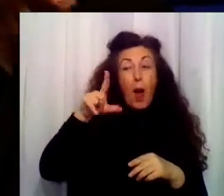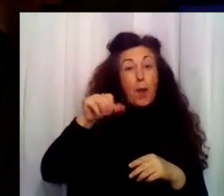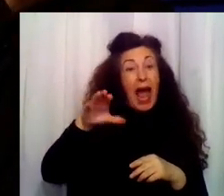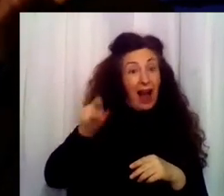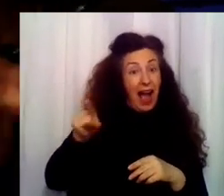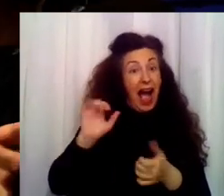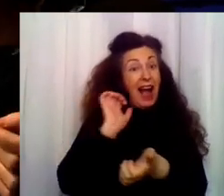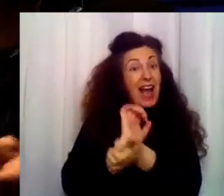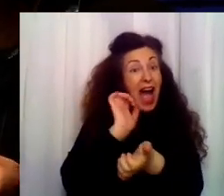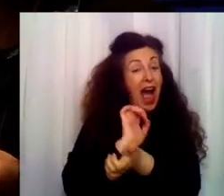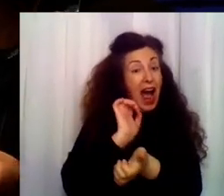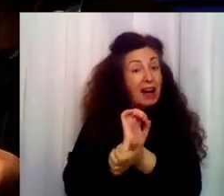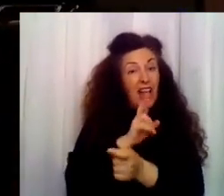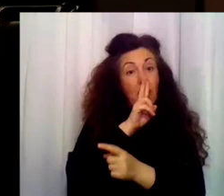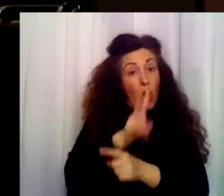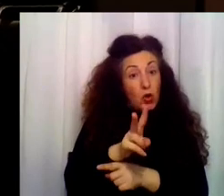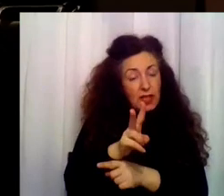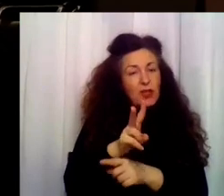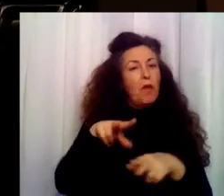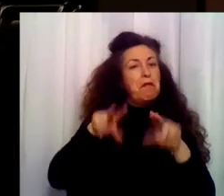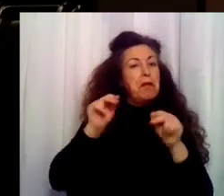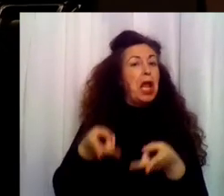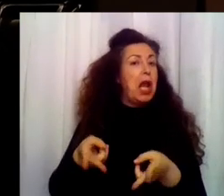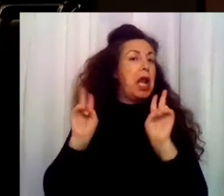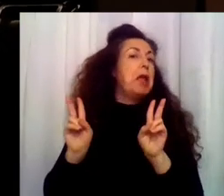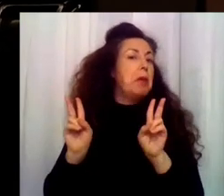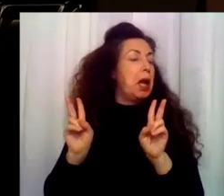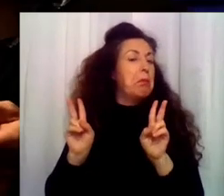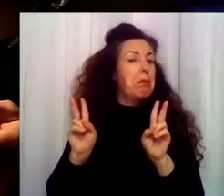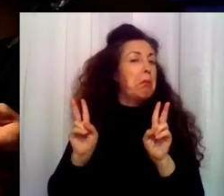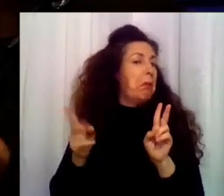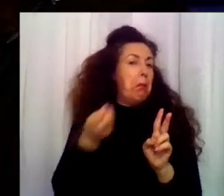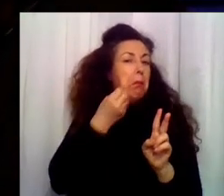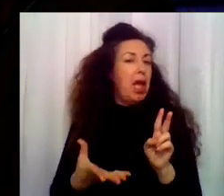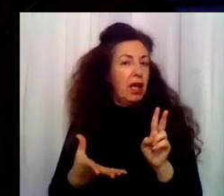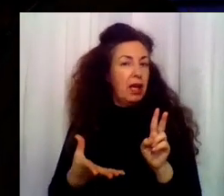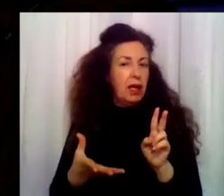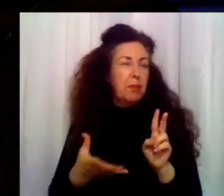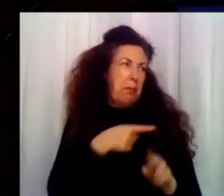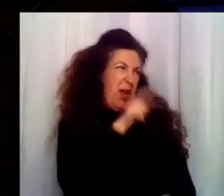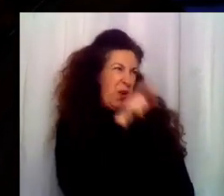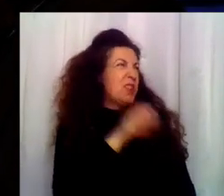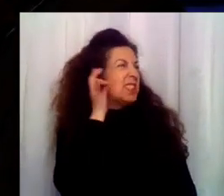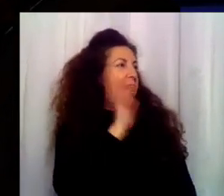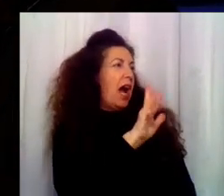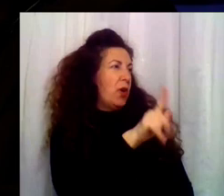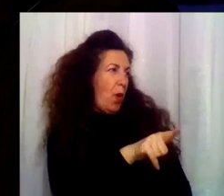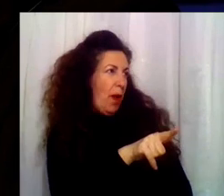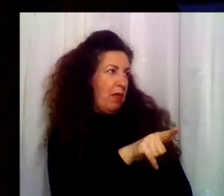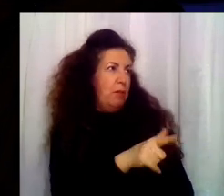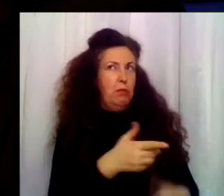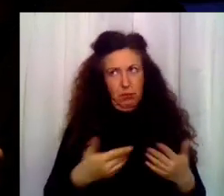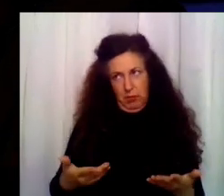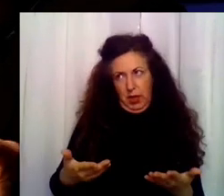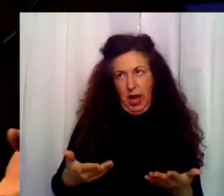ya está otra vez en órbita. Pero él solo había robado. Anda, pero Torrednito, la gente comprende muchísimo más querer romperse la